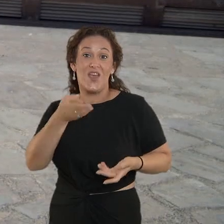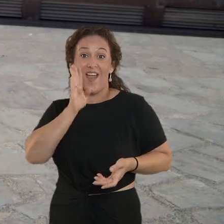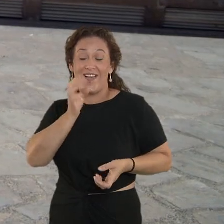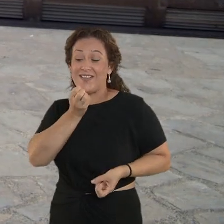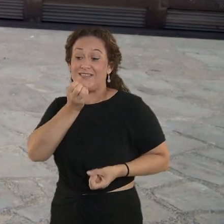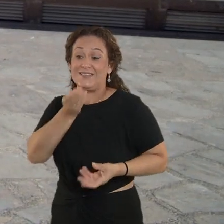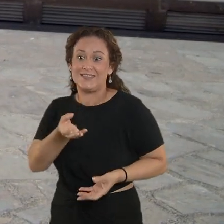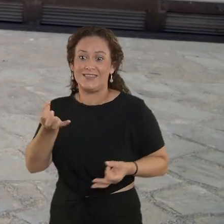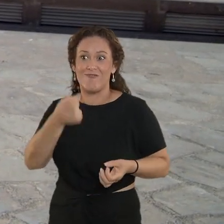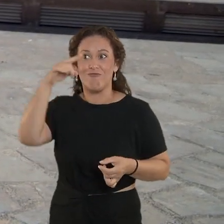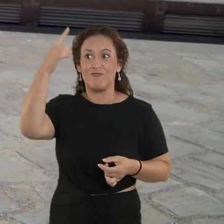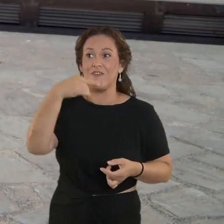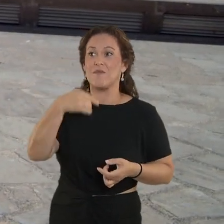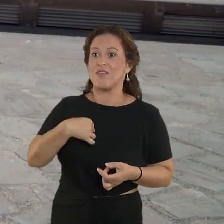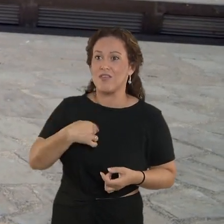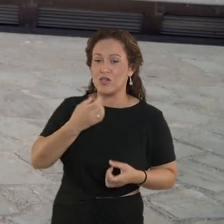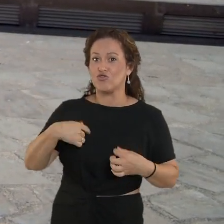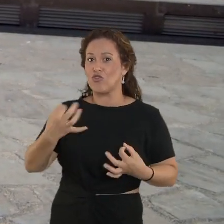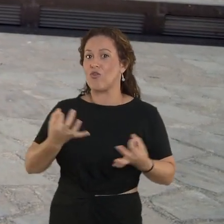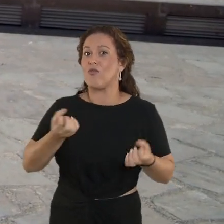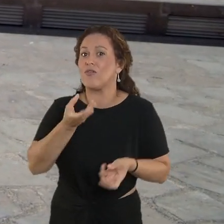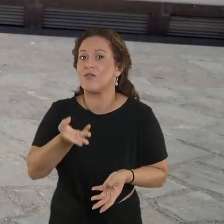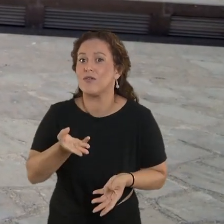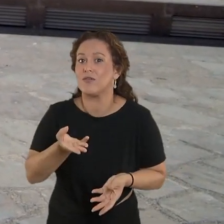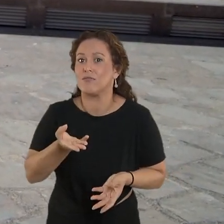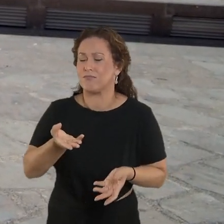Bueno, como les iba diciendo, la cultura me ha dicho que les tengo que contar...